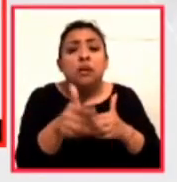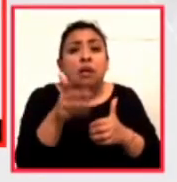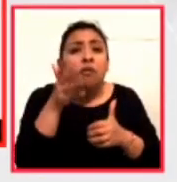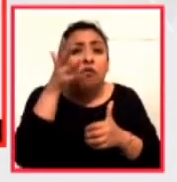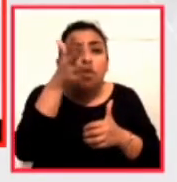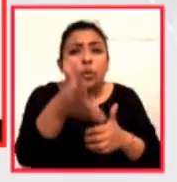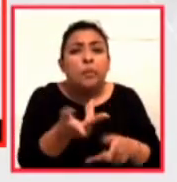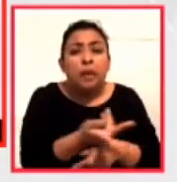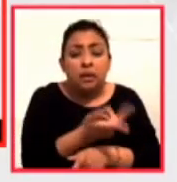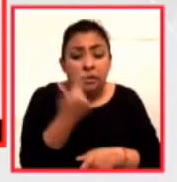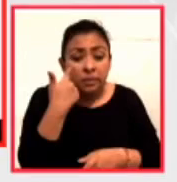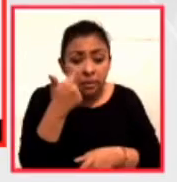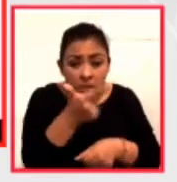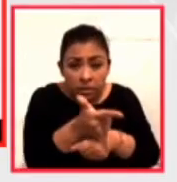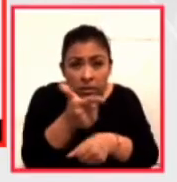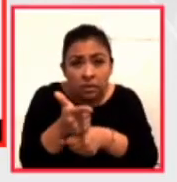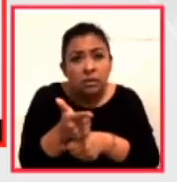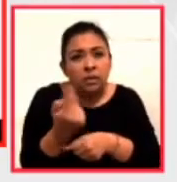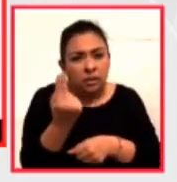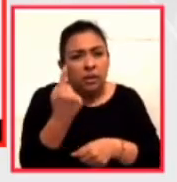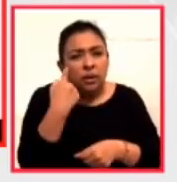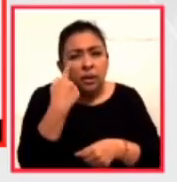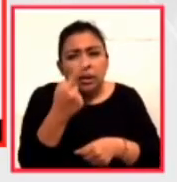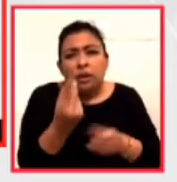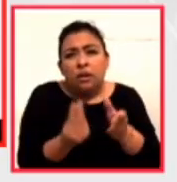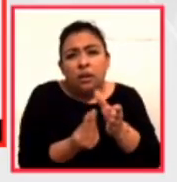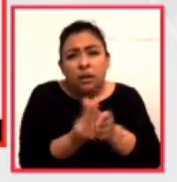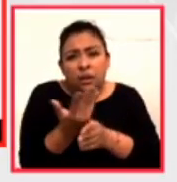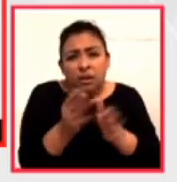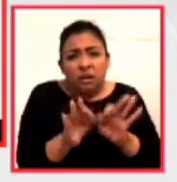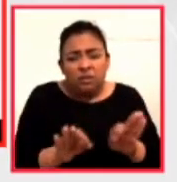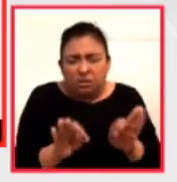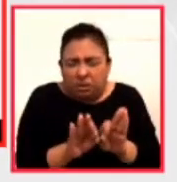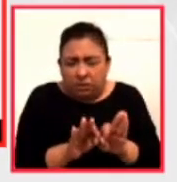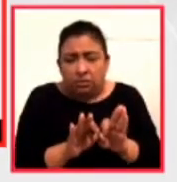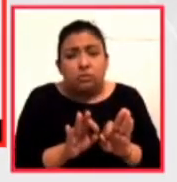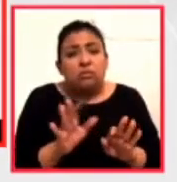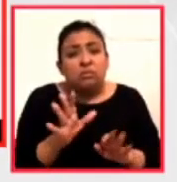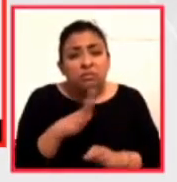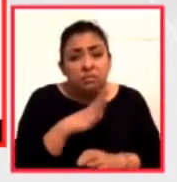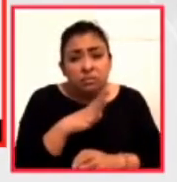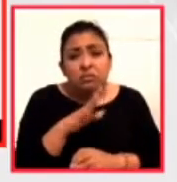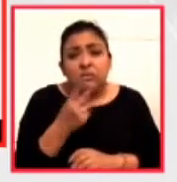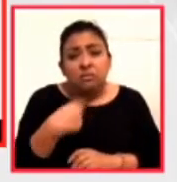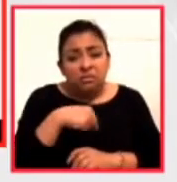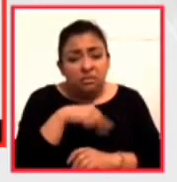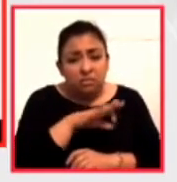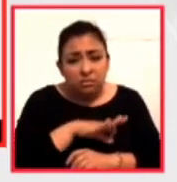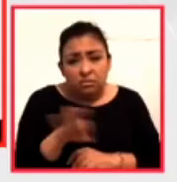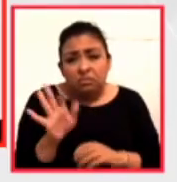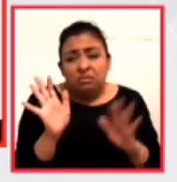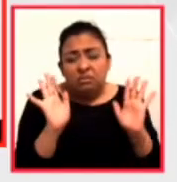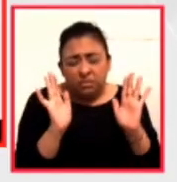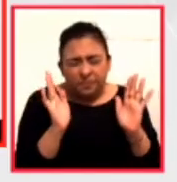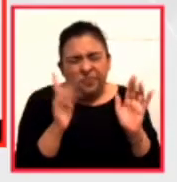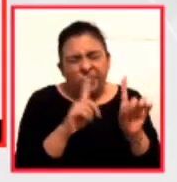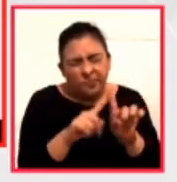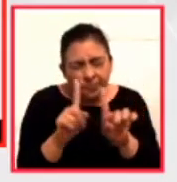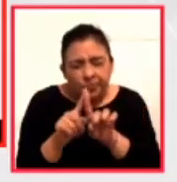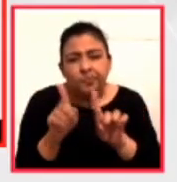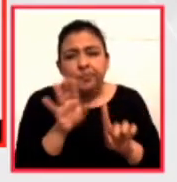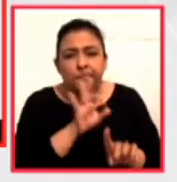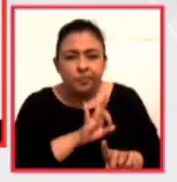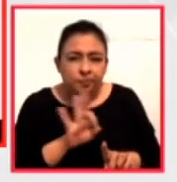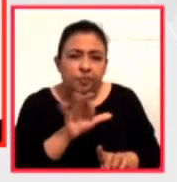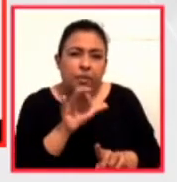descubriendo que hay que verlo como una novedad radical. El hecho de que pudimos a pesar de todas las diferencias,